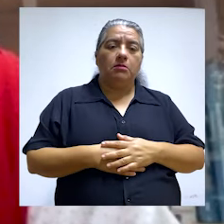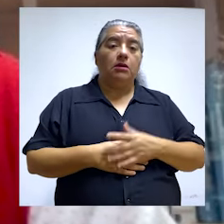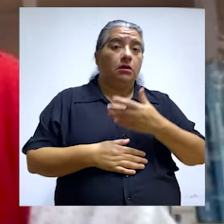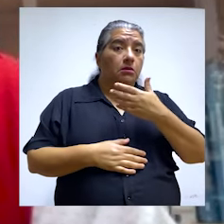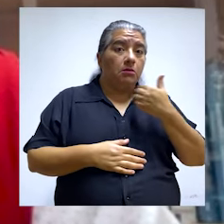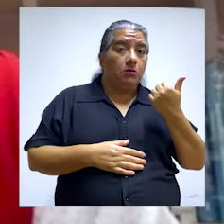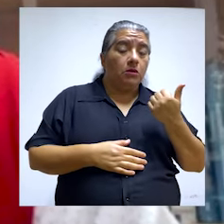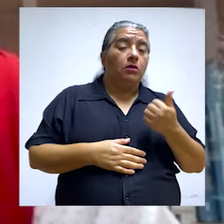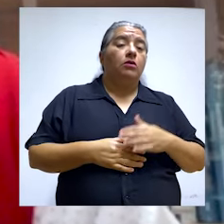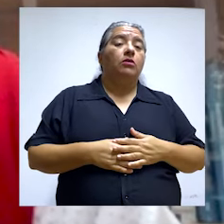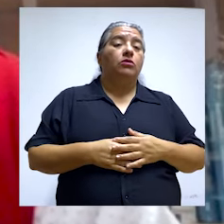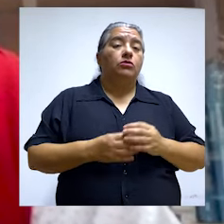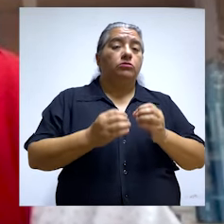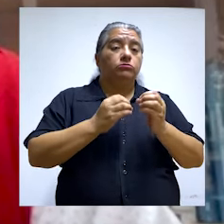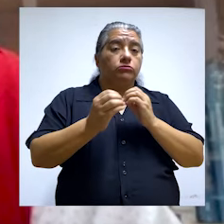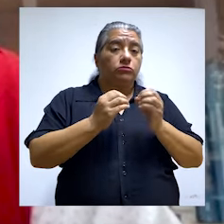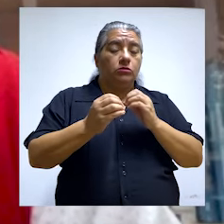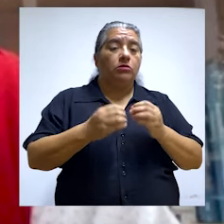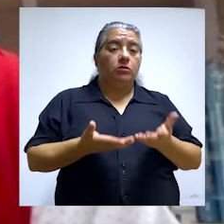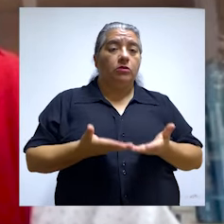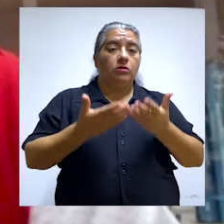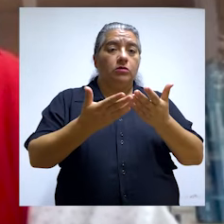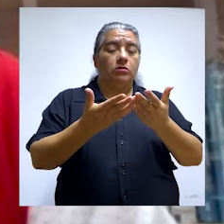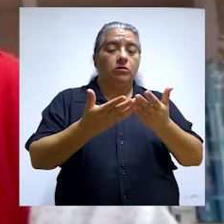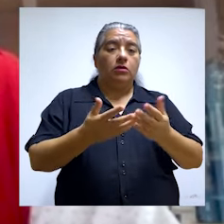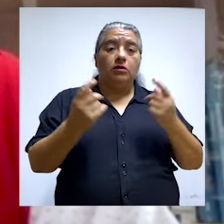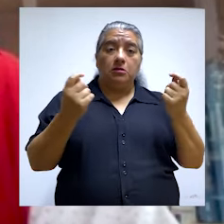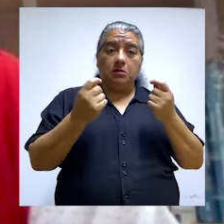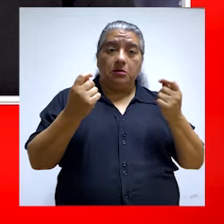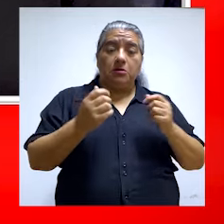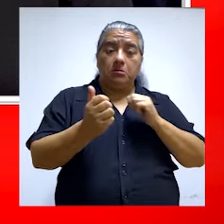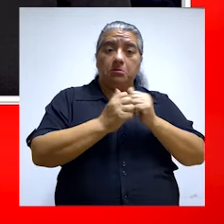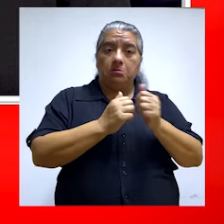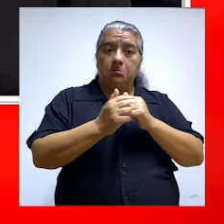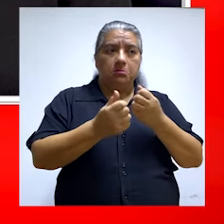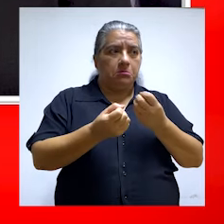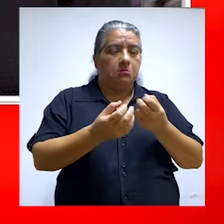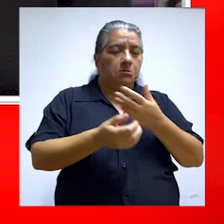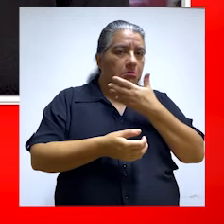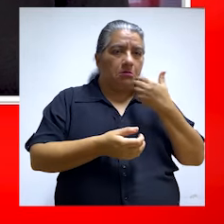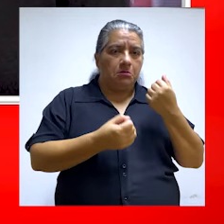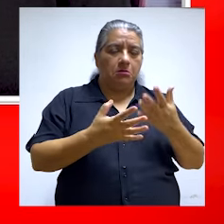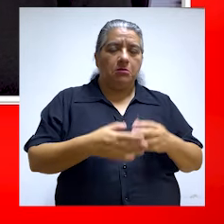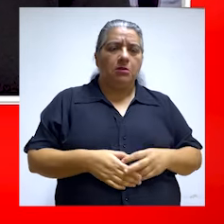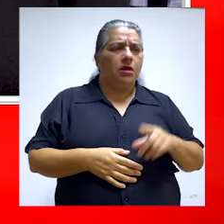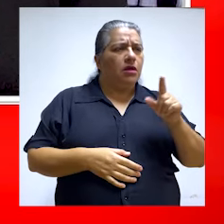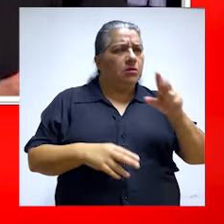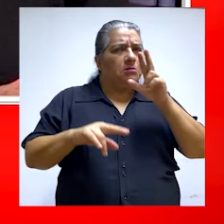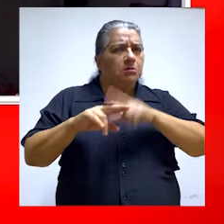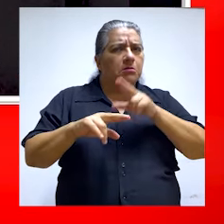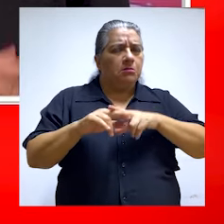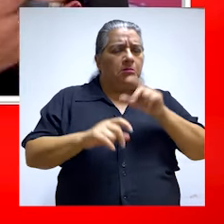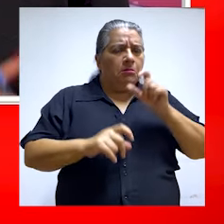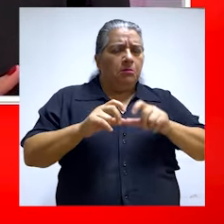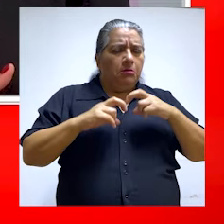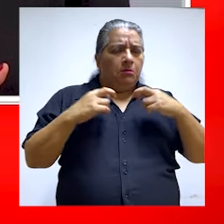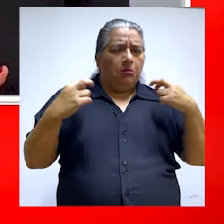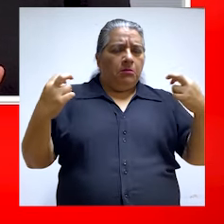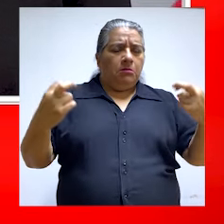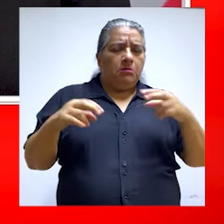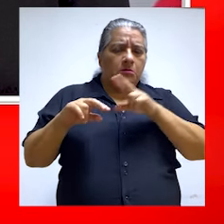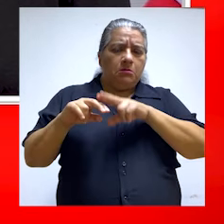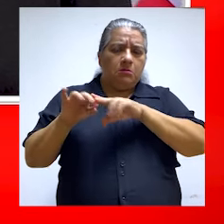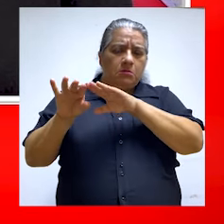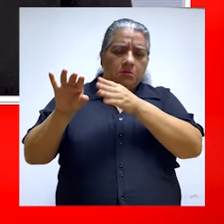de la República, en aras de que se pueda desarrollar este evento de la mejor manera posible. El informe plantea o advierte que en la gradería donde van a